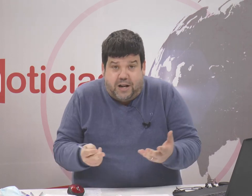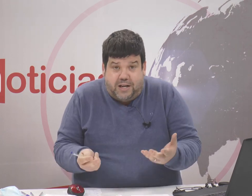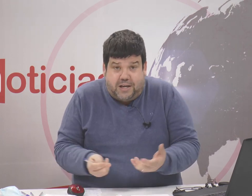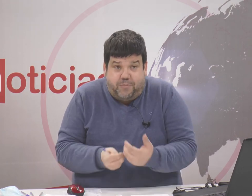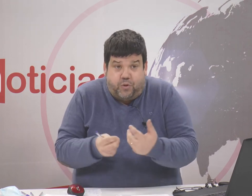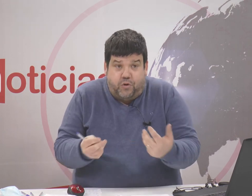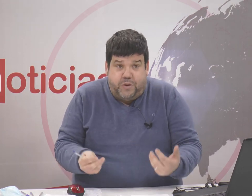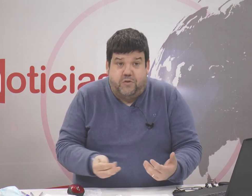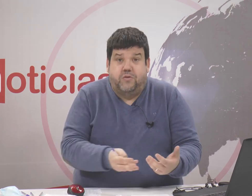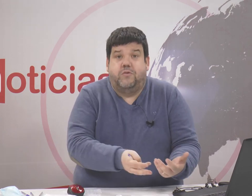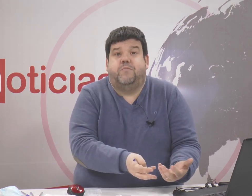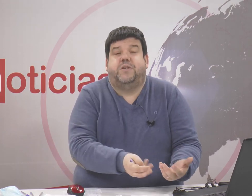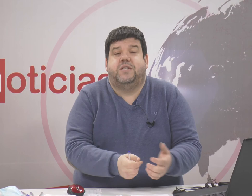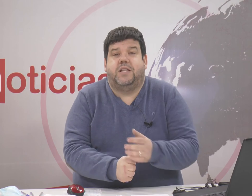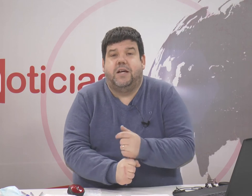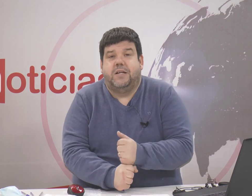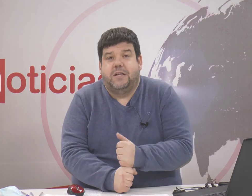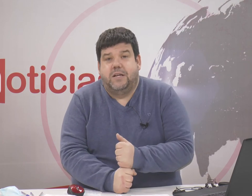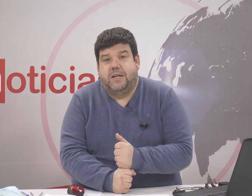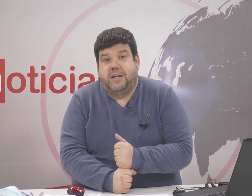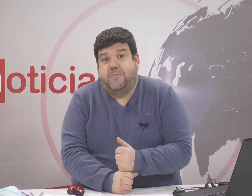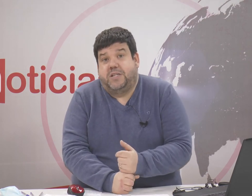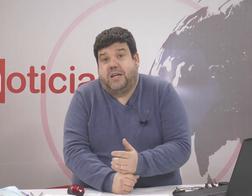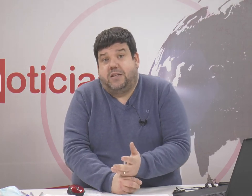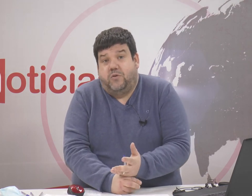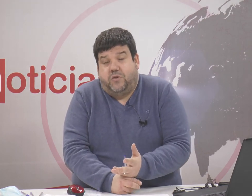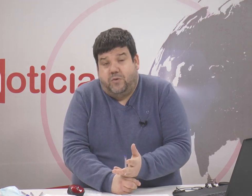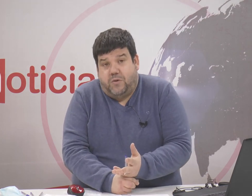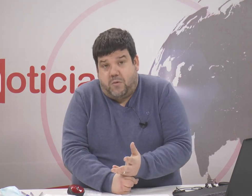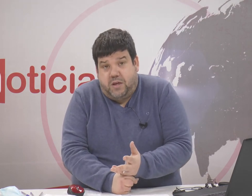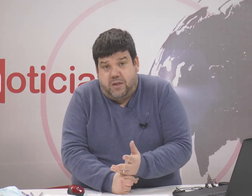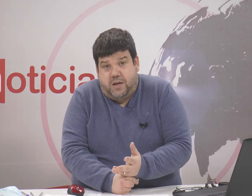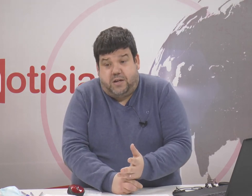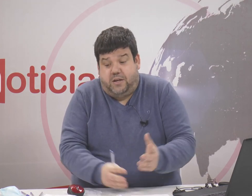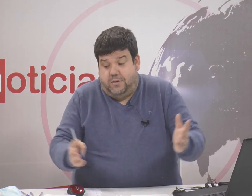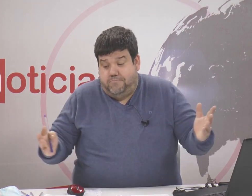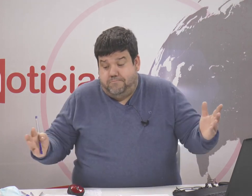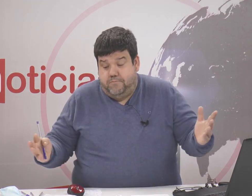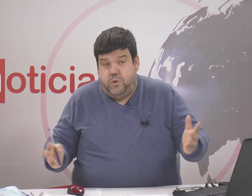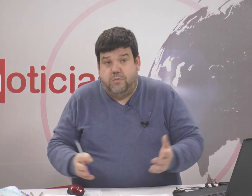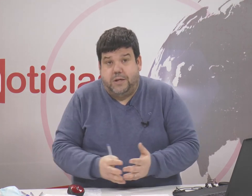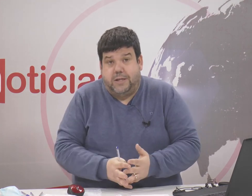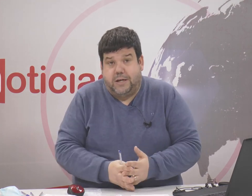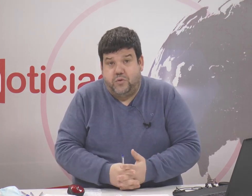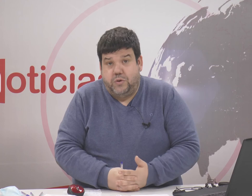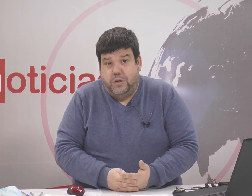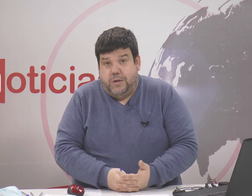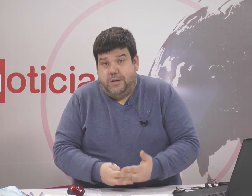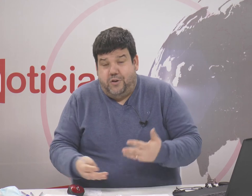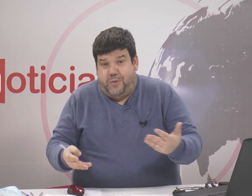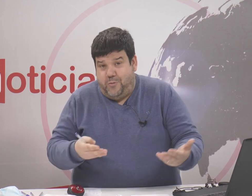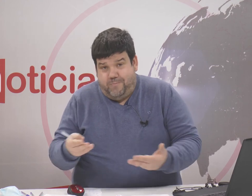la realidad que por lo menos nos presenta la empresa que hace los estudios de audiencia que bueno en este caso